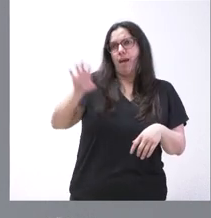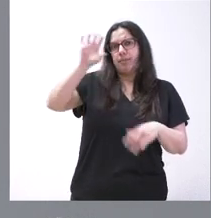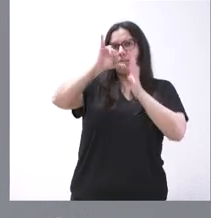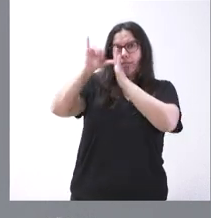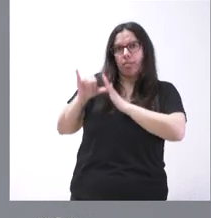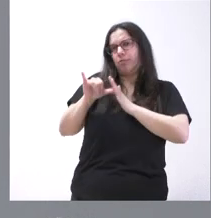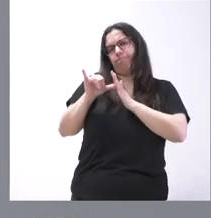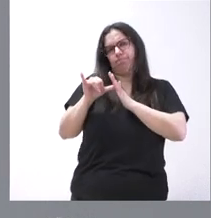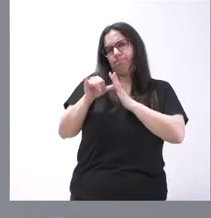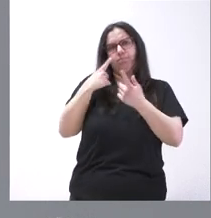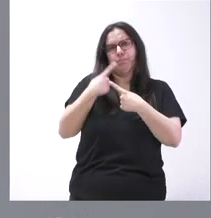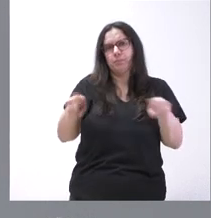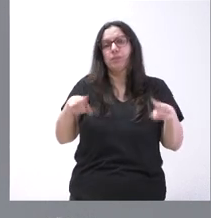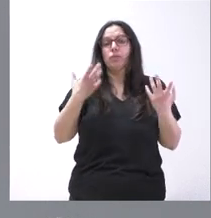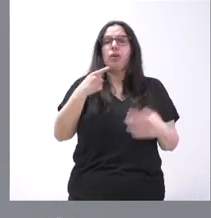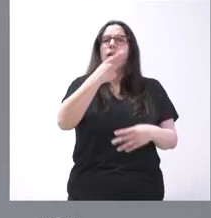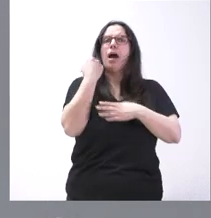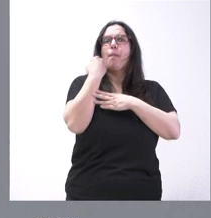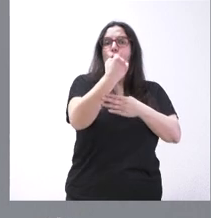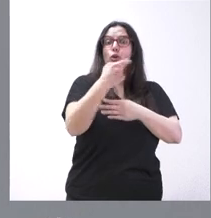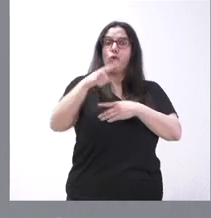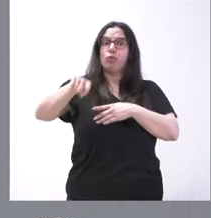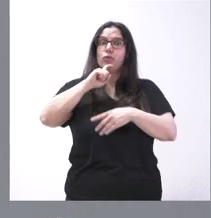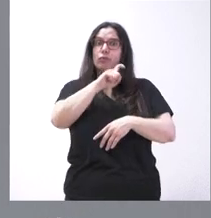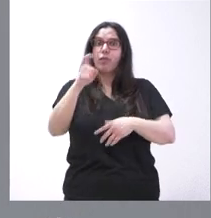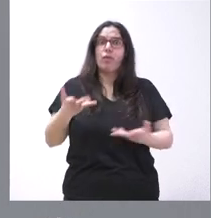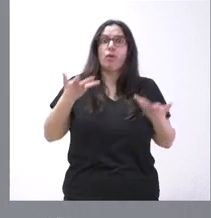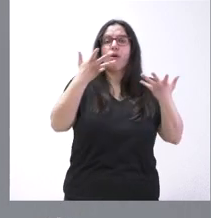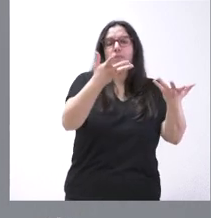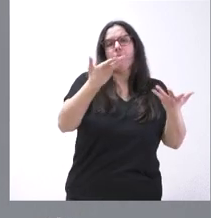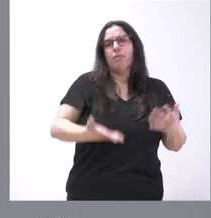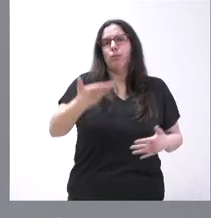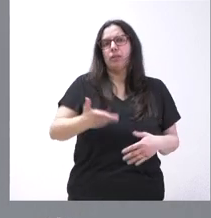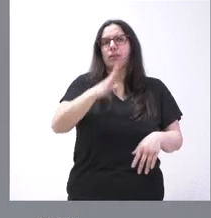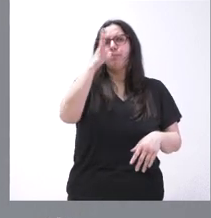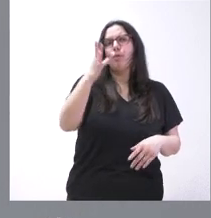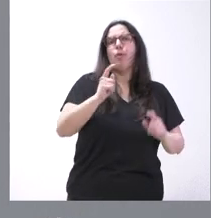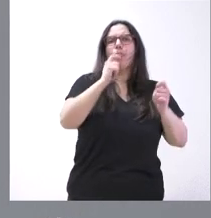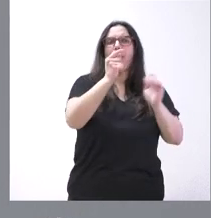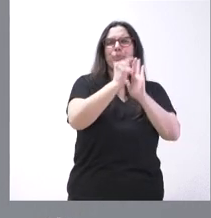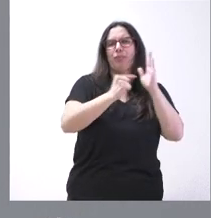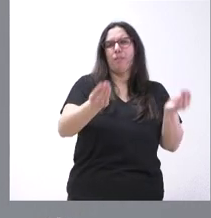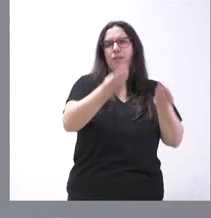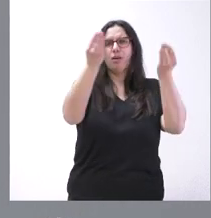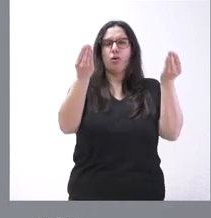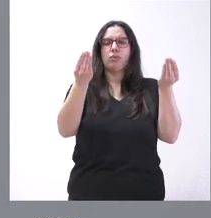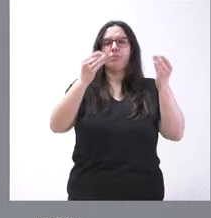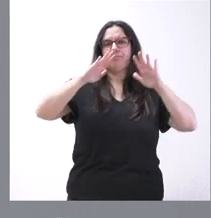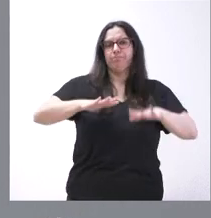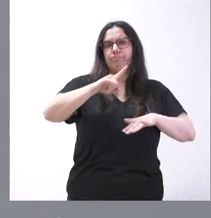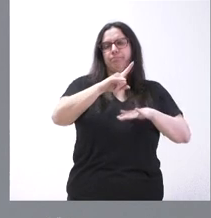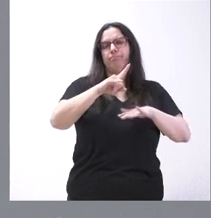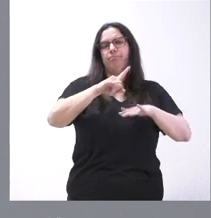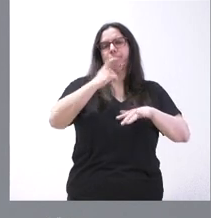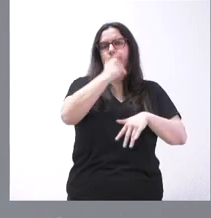en consecuencia, el apoyo que reciben es muy importante, mejorando sus condiciones de estancia en estas prisiones en el